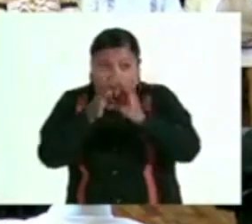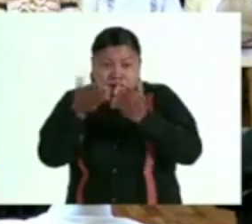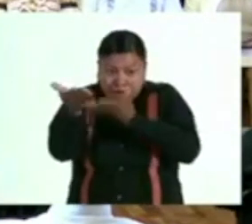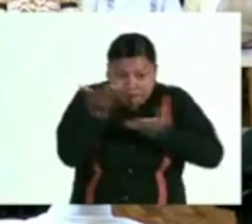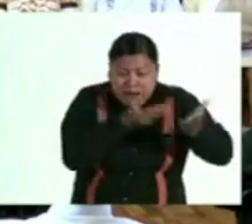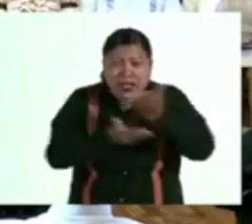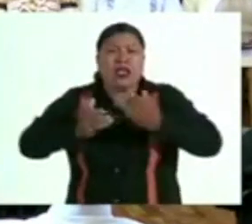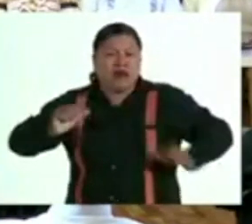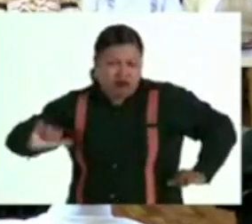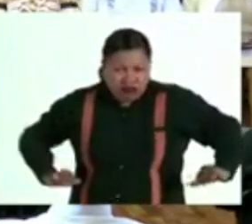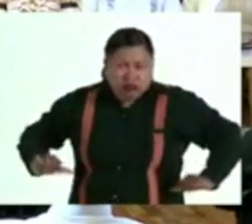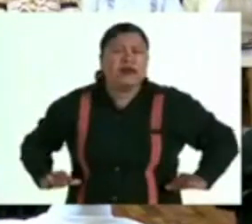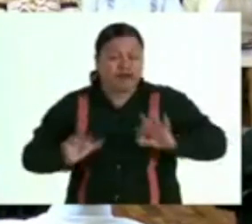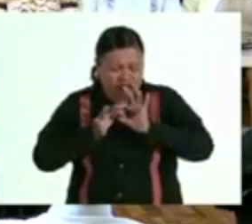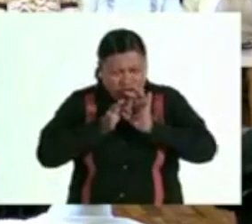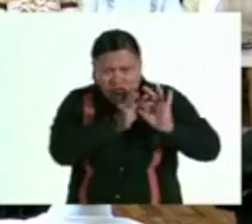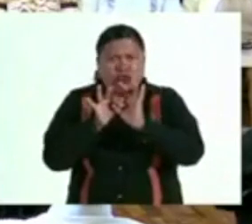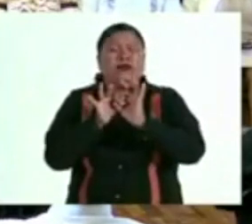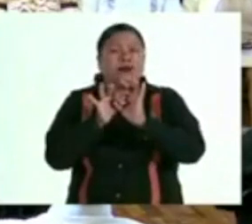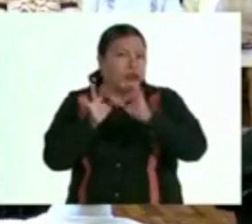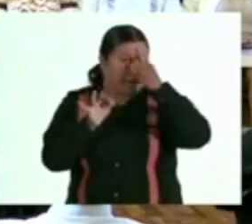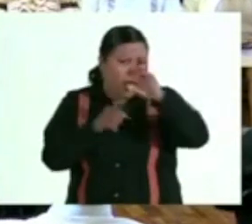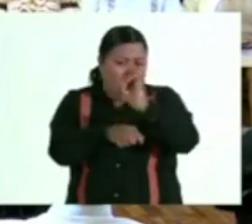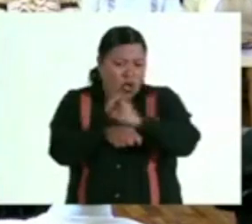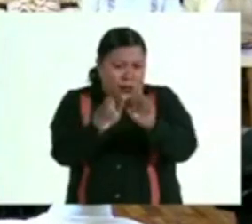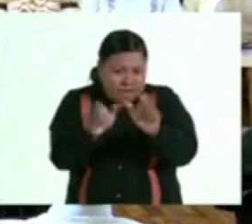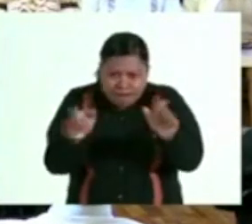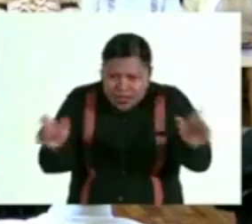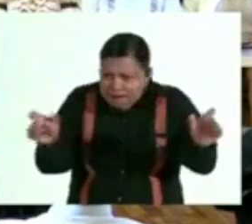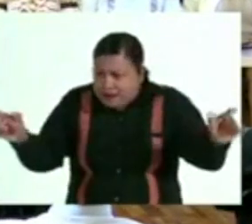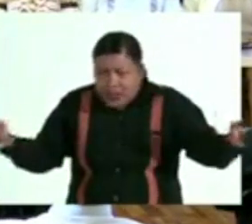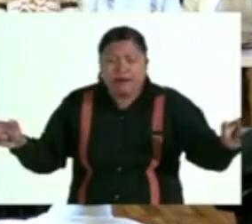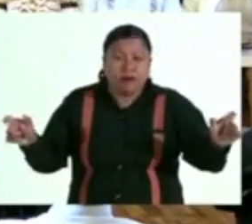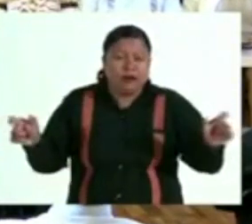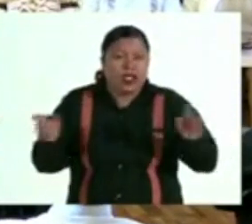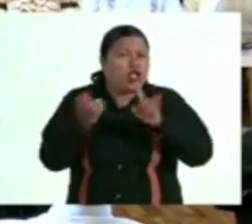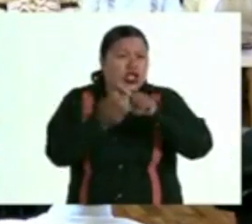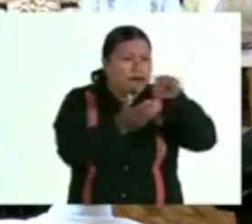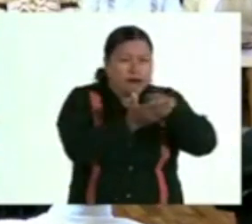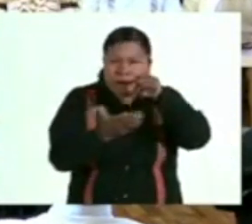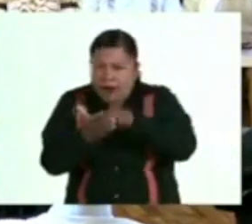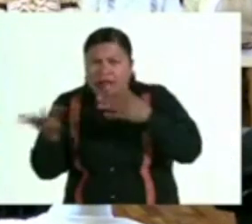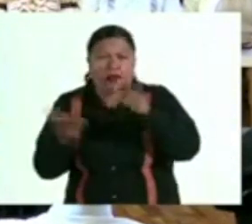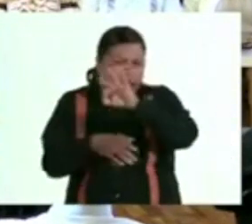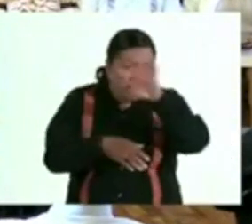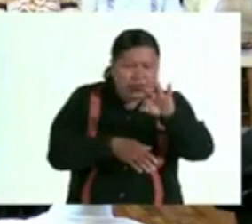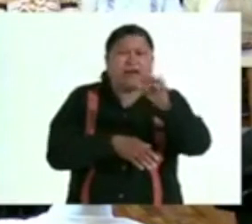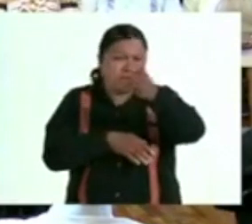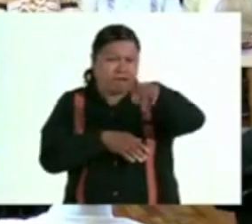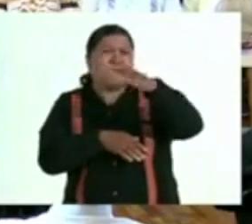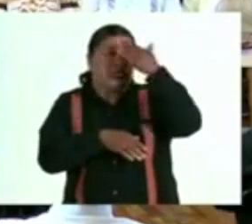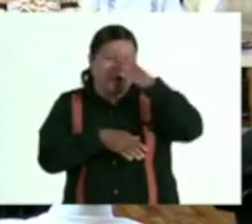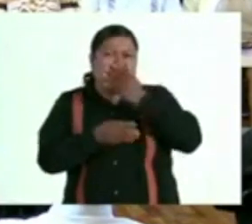acciones conjuntas en operativos, en sitios y fechas que ya